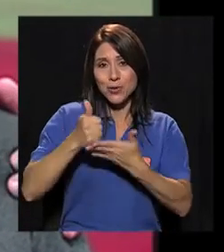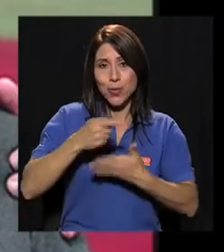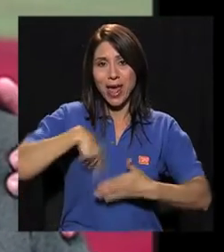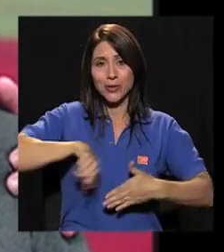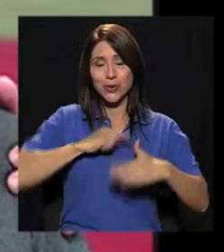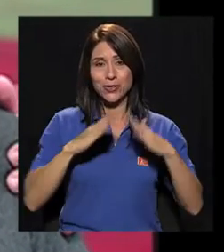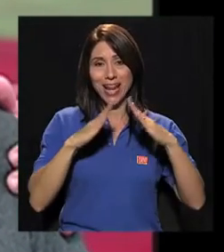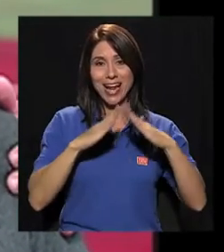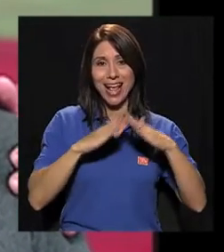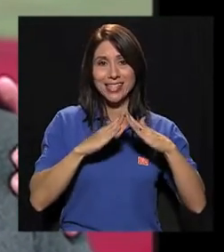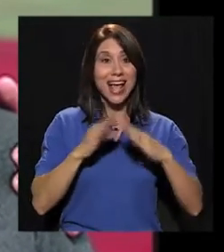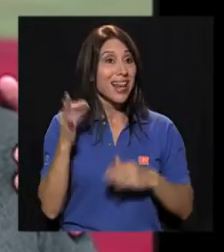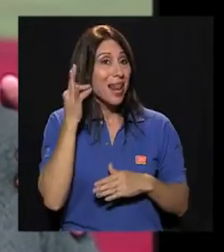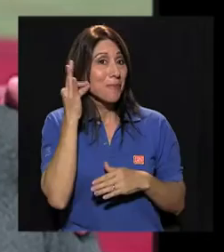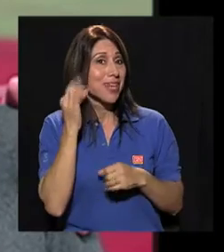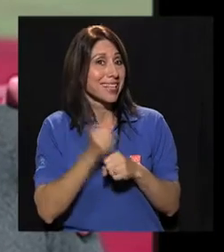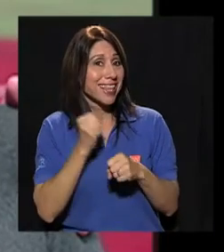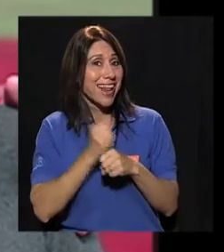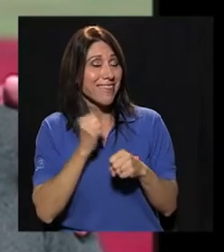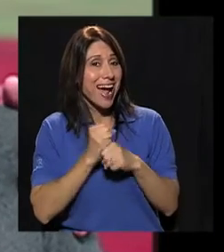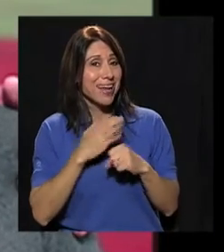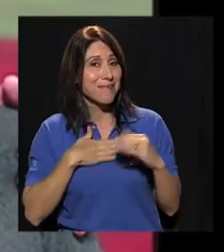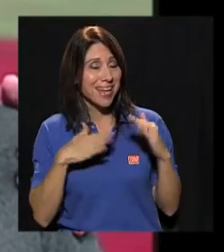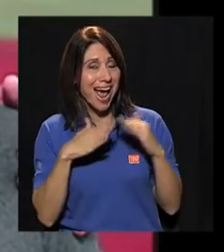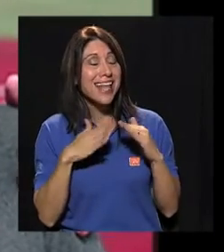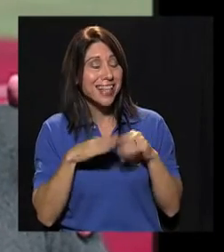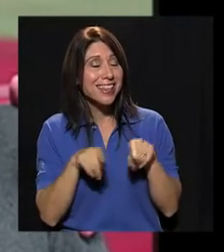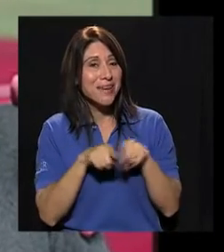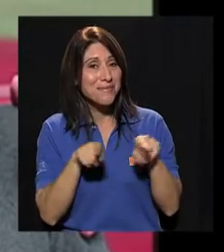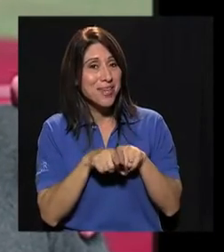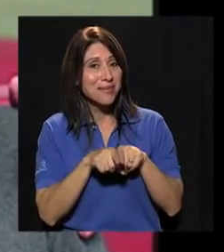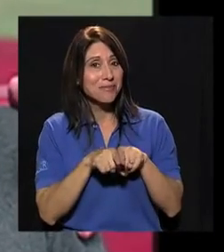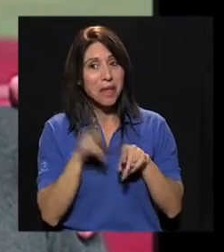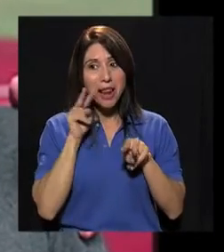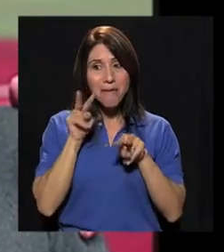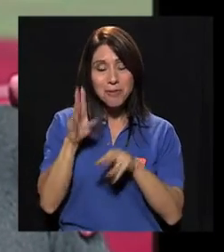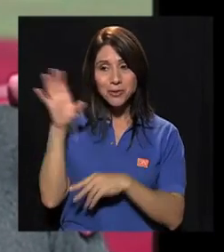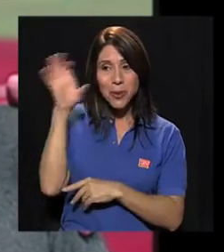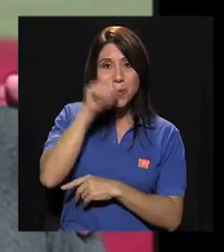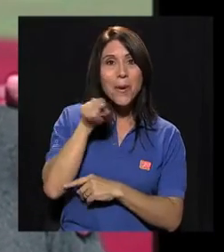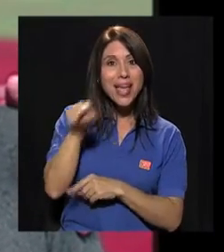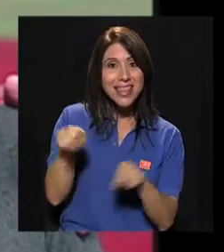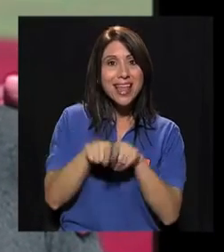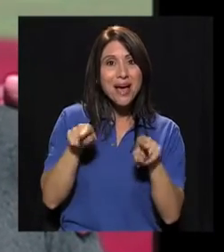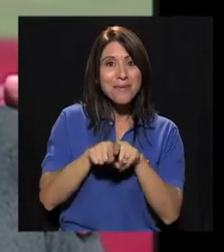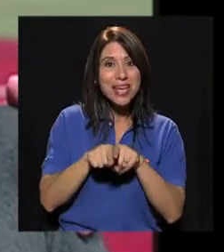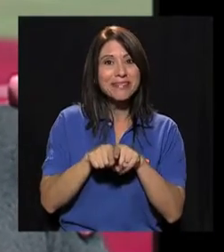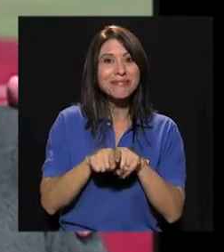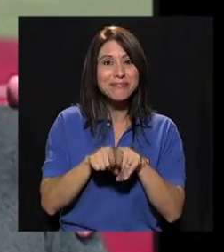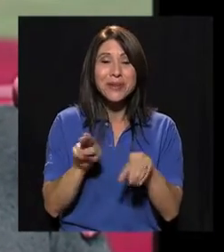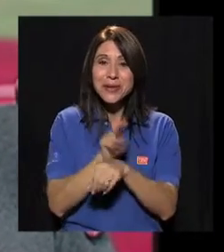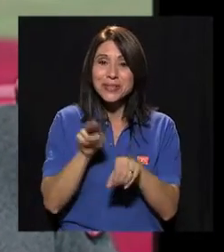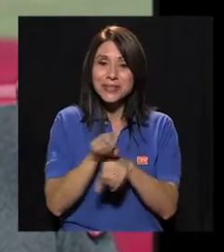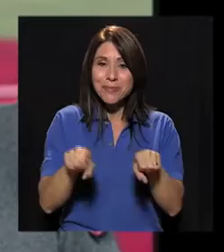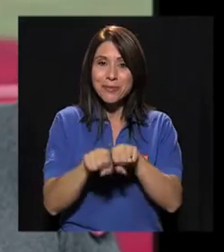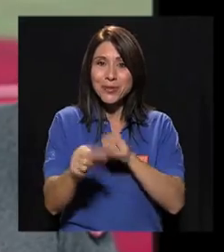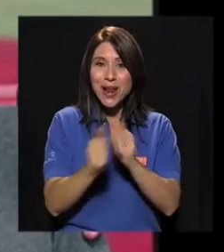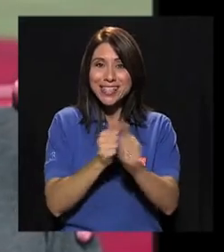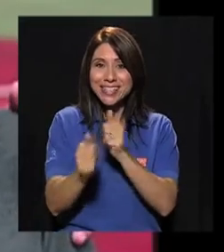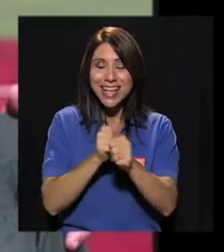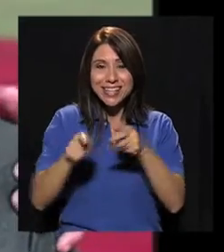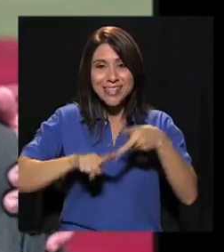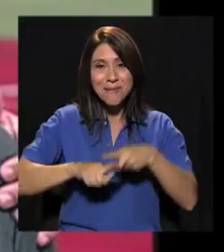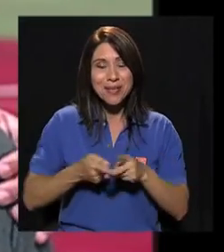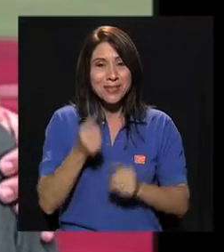una persona que nos ayuda en la casa. La muchacha que trabaja en la casa. Pues cuando la vimos, se